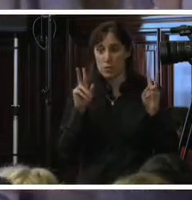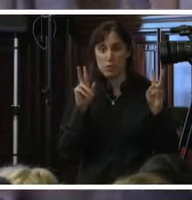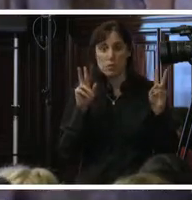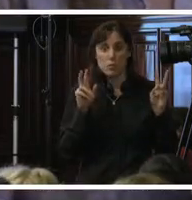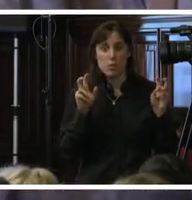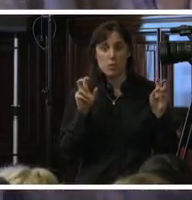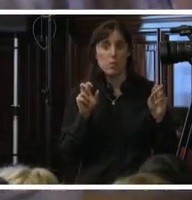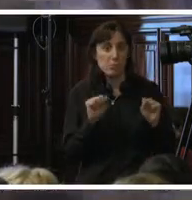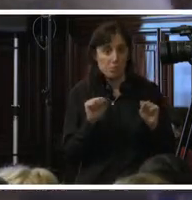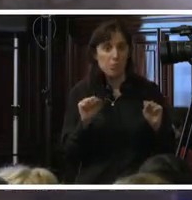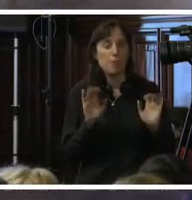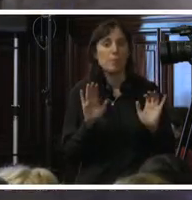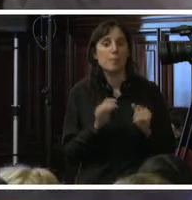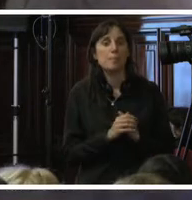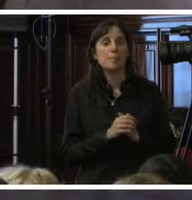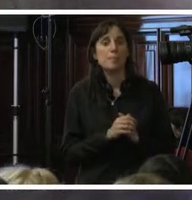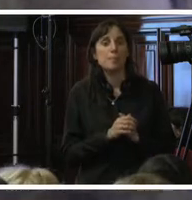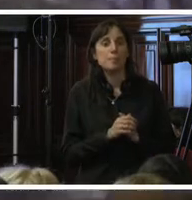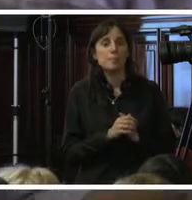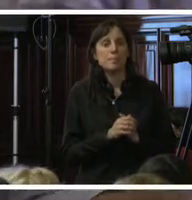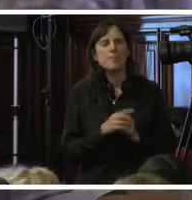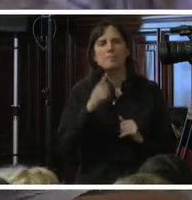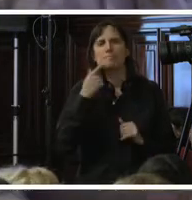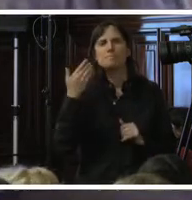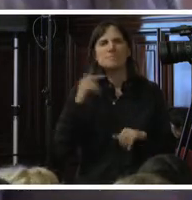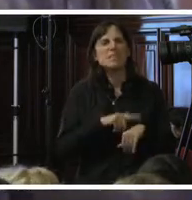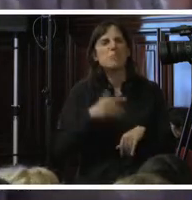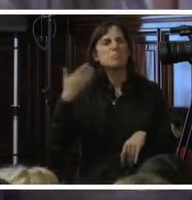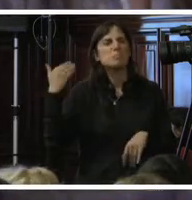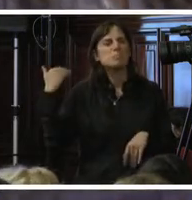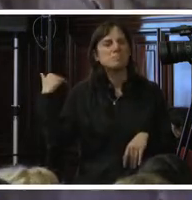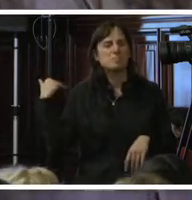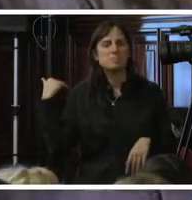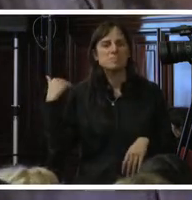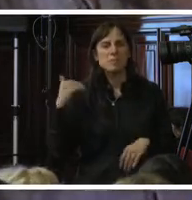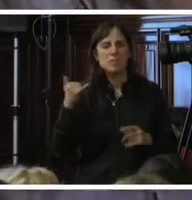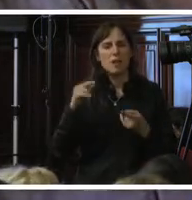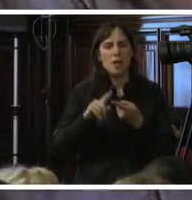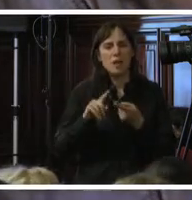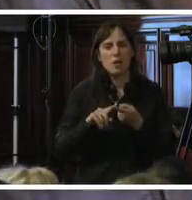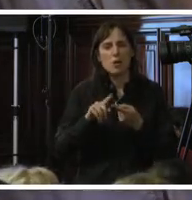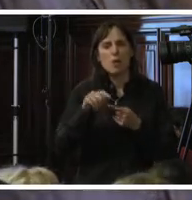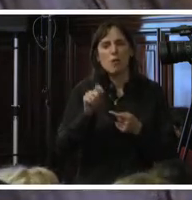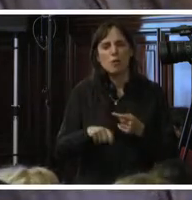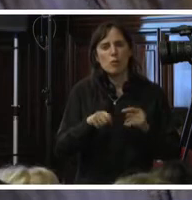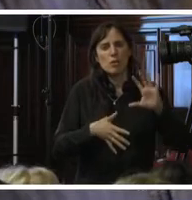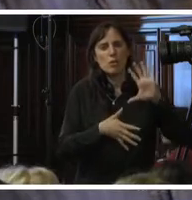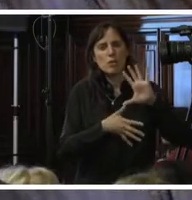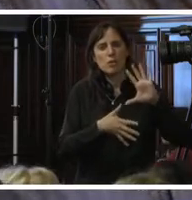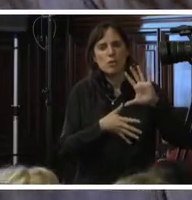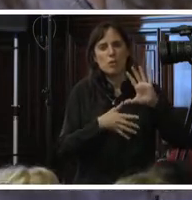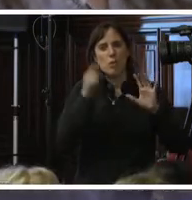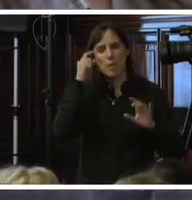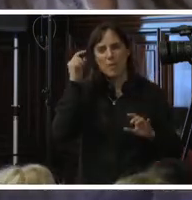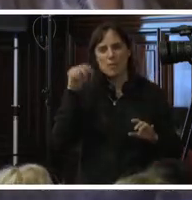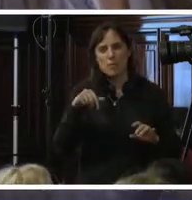mesa, pero hace algún tiempo atrás se aprobó por parte de la Corte Interamericana la opinión consultiva número 21